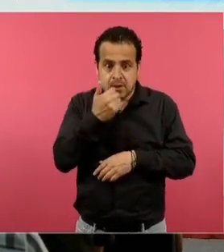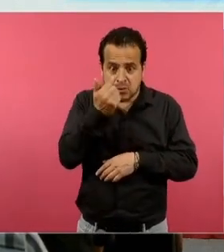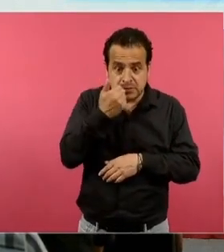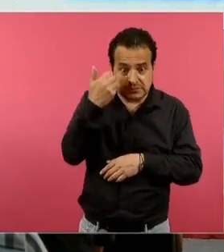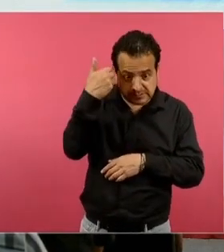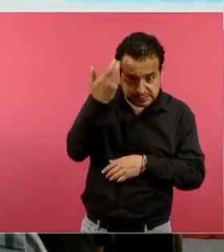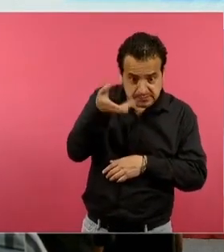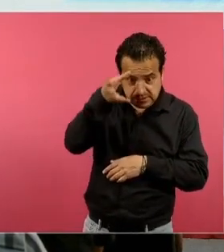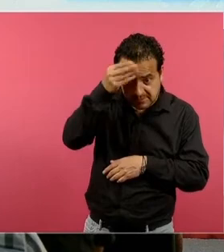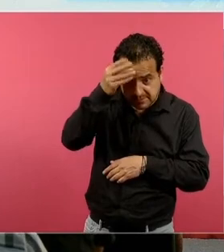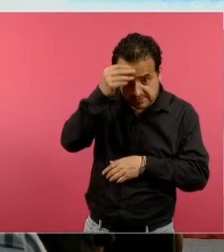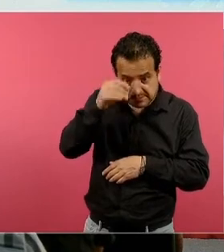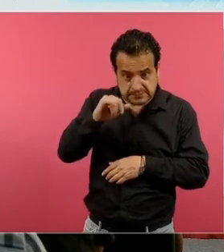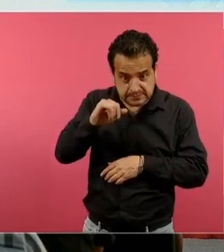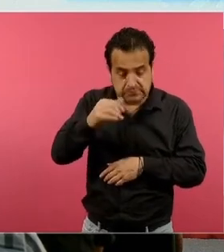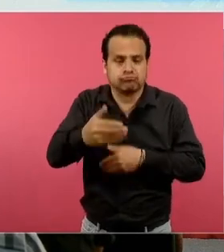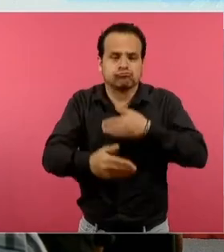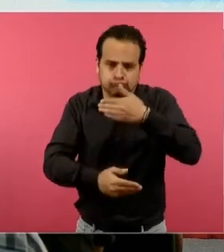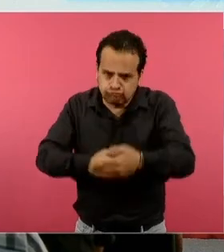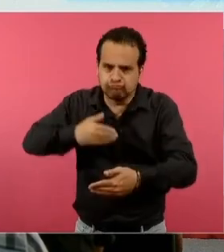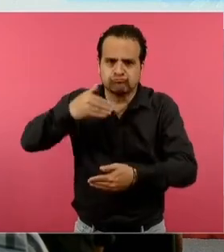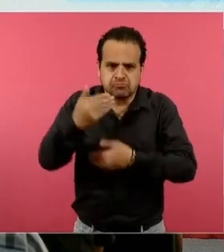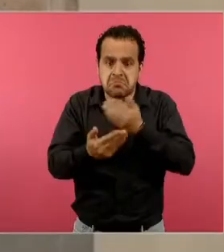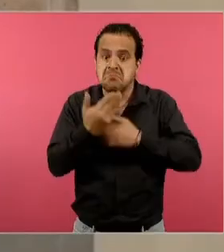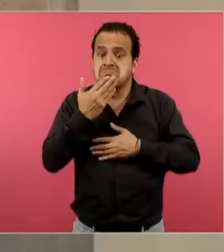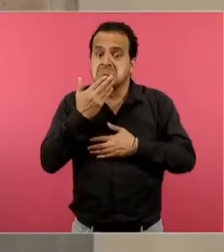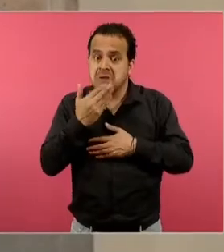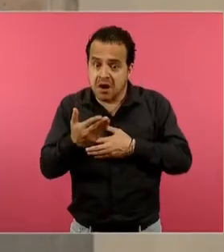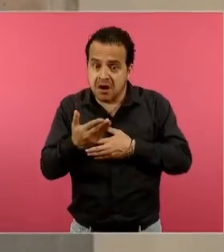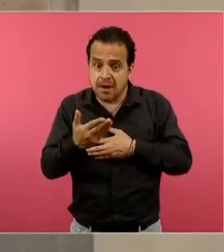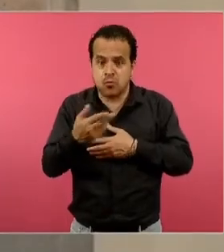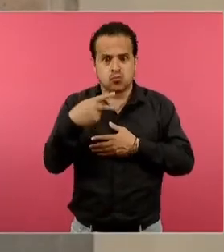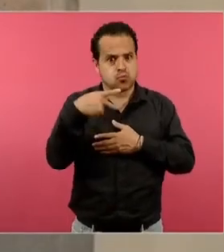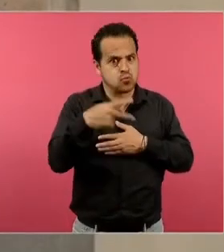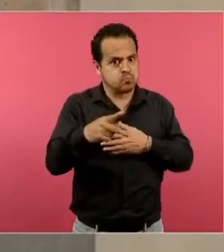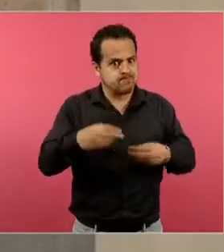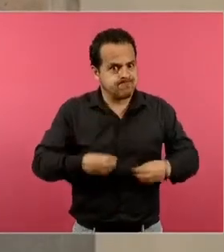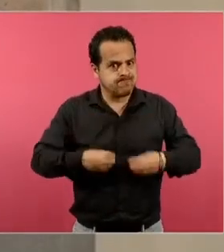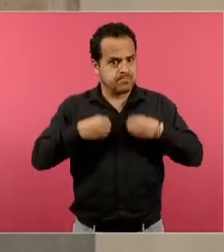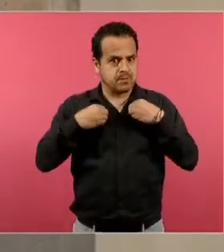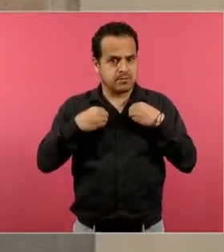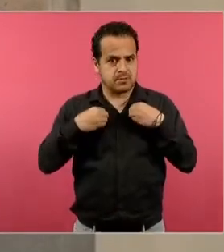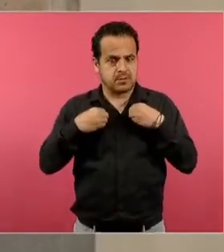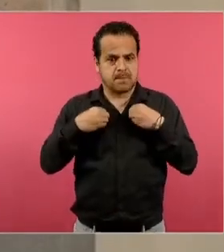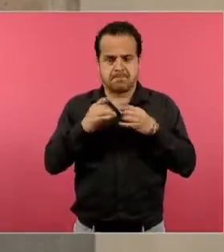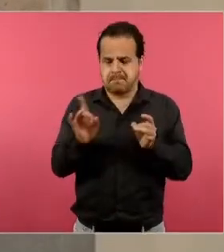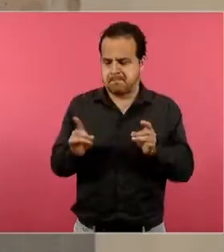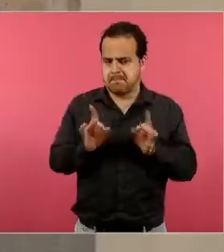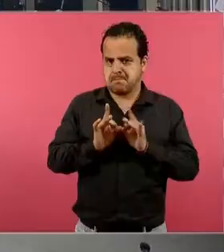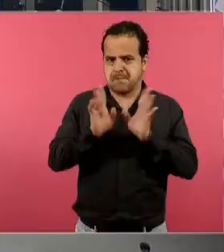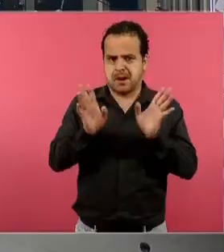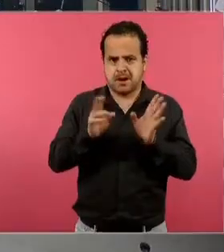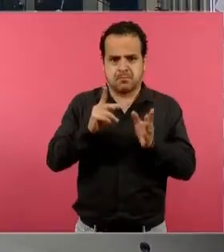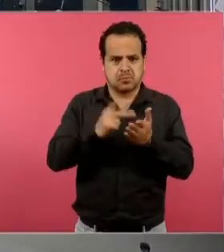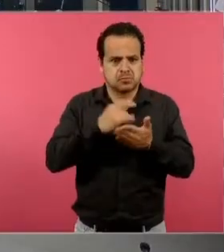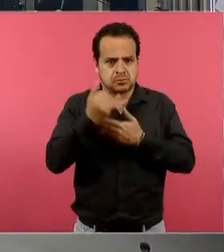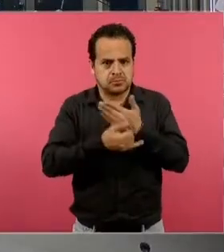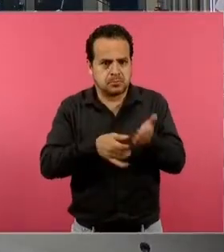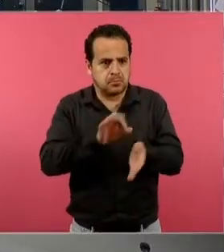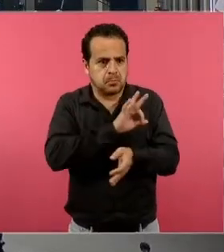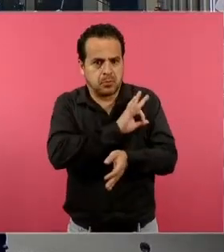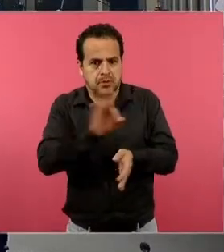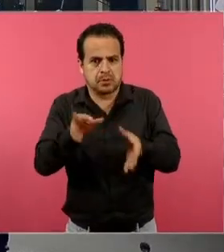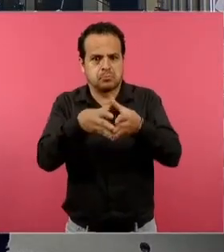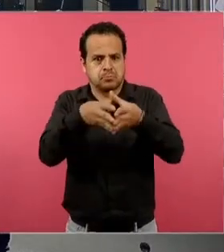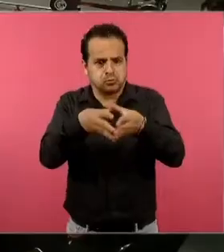realizando, porque eso van a formar parte de las habilidades para la vida, que aprendan a resolver situaciones específicas. Y nuevamente, esto